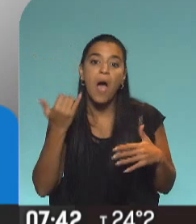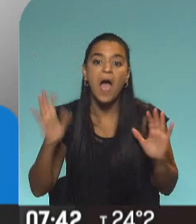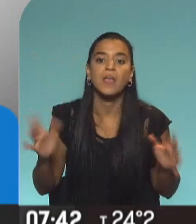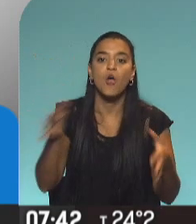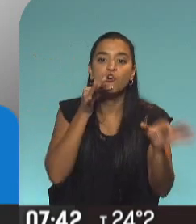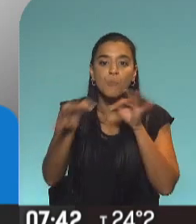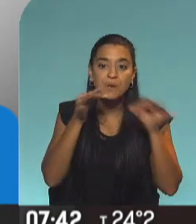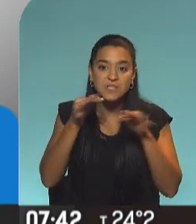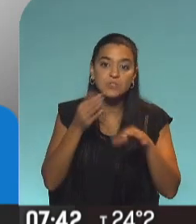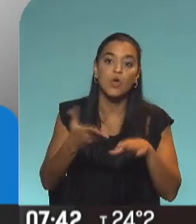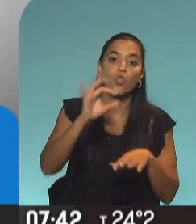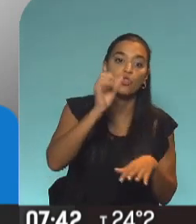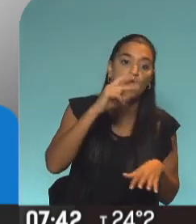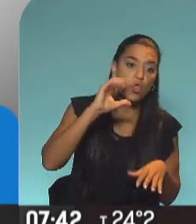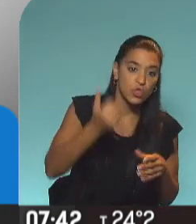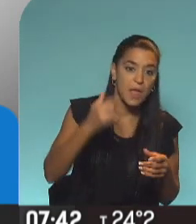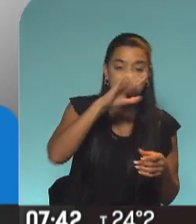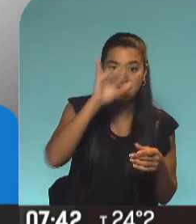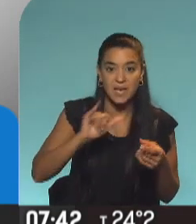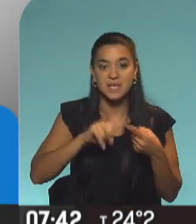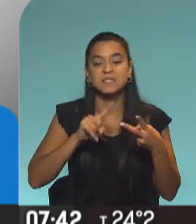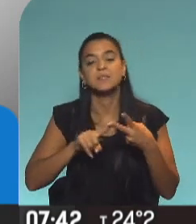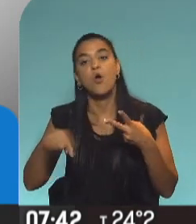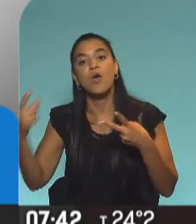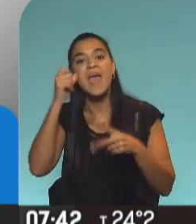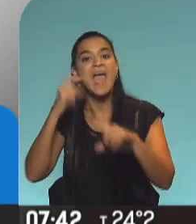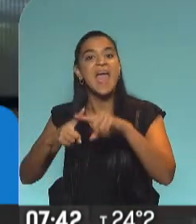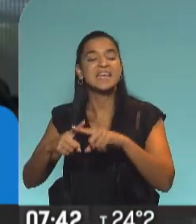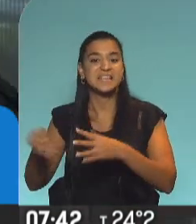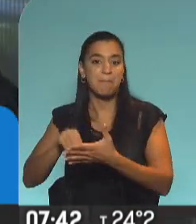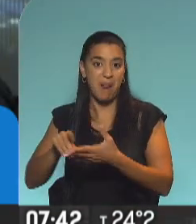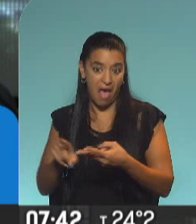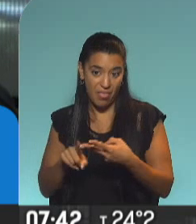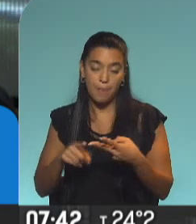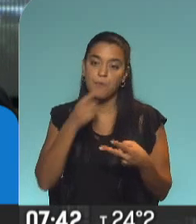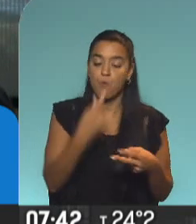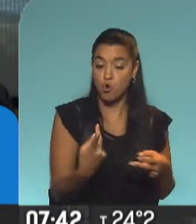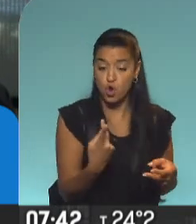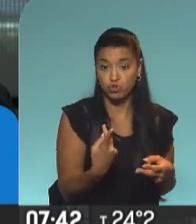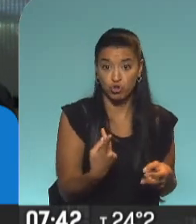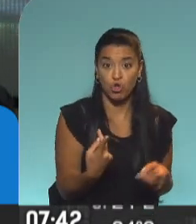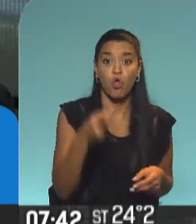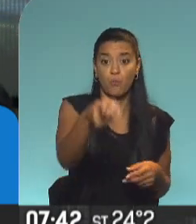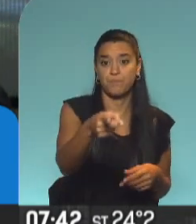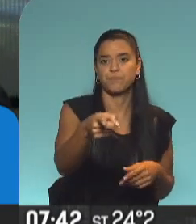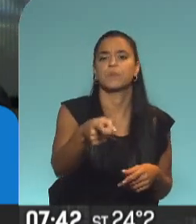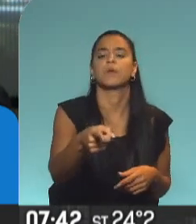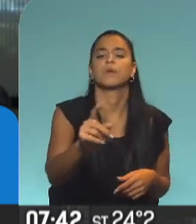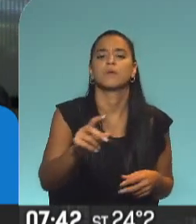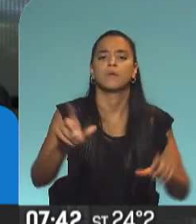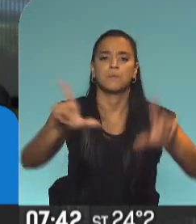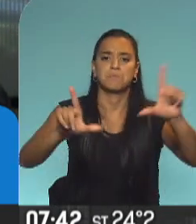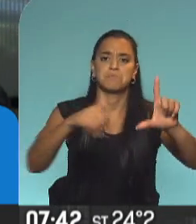conversación entre Donda Pérez y su ex empleada. ¿Qué significa esto? Vamos a suponer que nosotros nos juntamos, usted que está de ese lado de